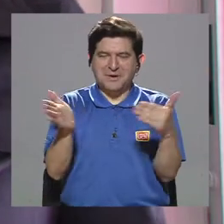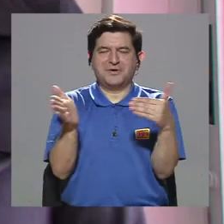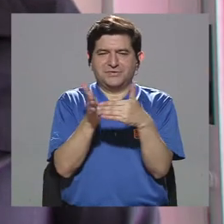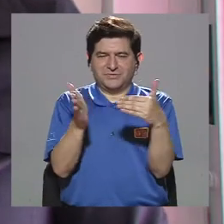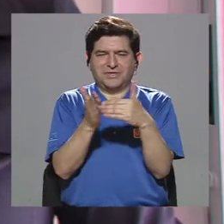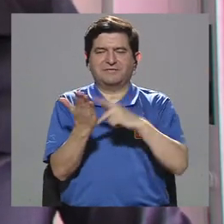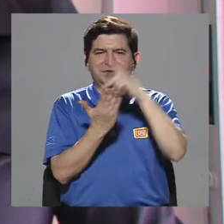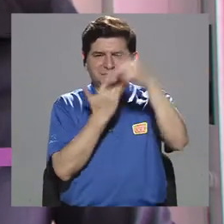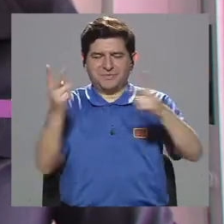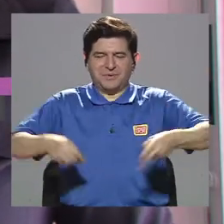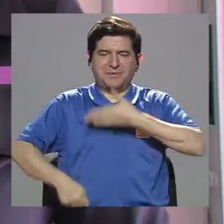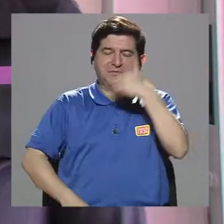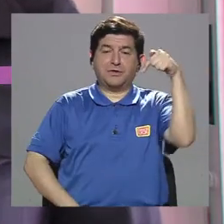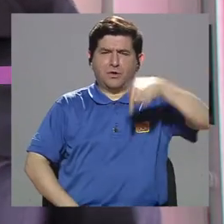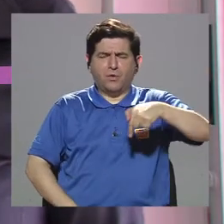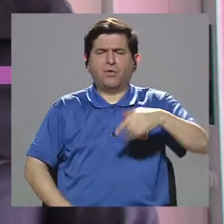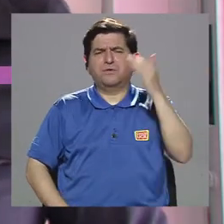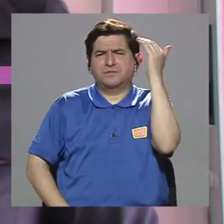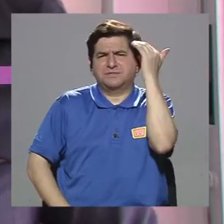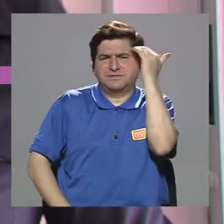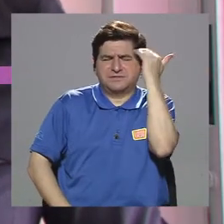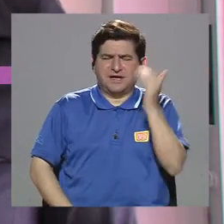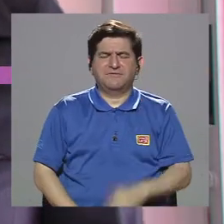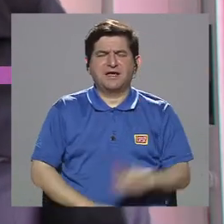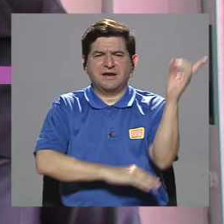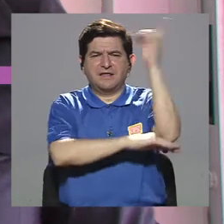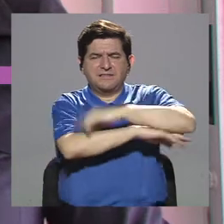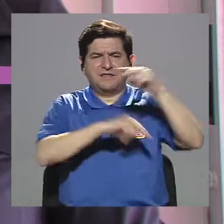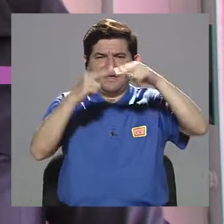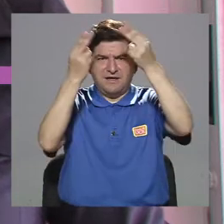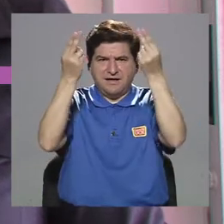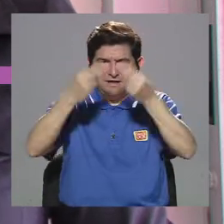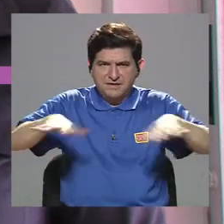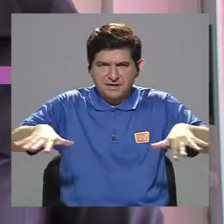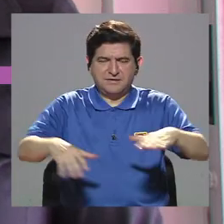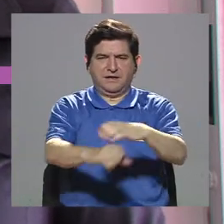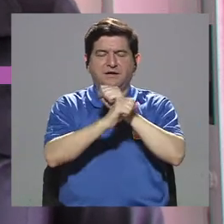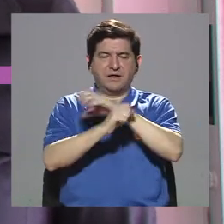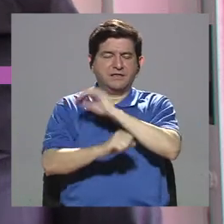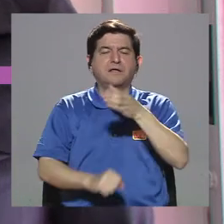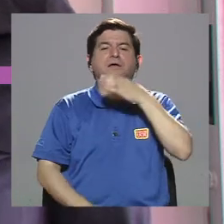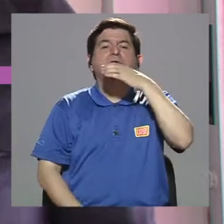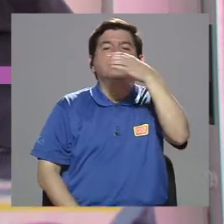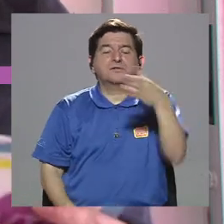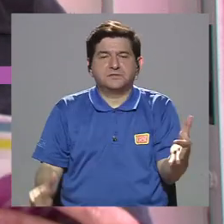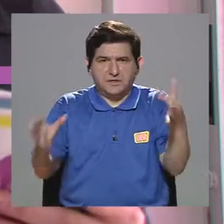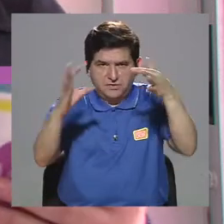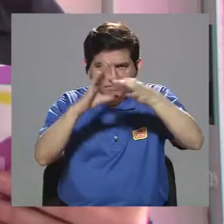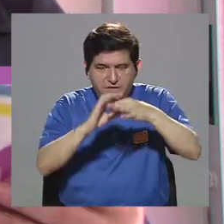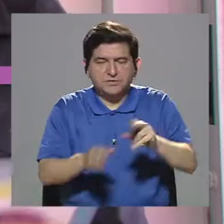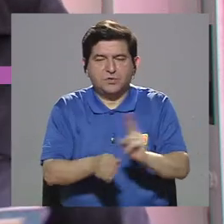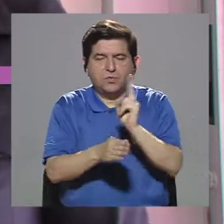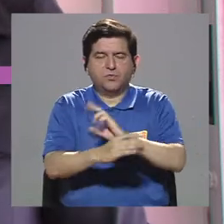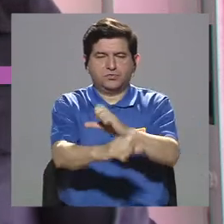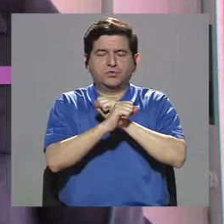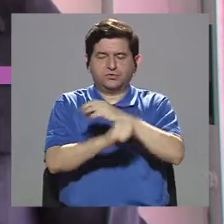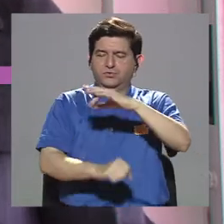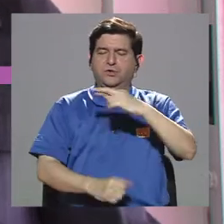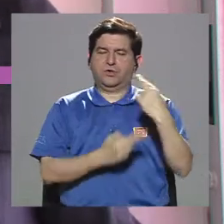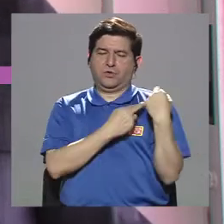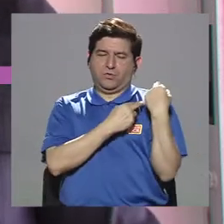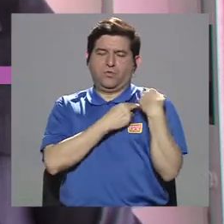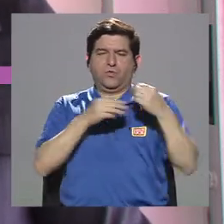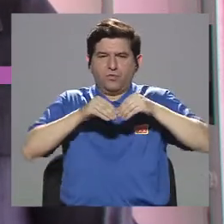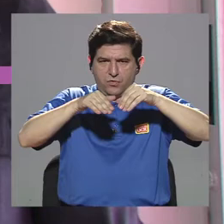Bienvenidos una vez más a vivir mejor. Hoy vamos a conocer acerca del Día de la Internet Segura y algunos consejos acerca de un uso seguro y